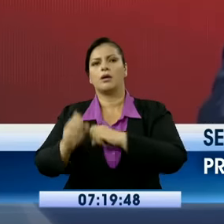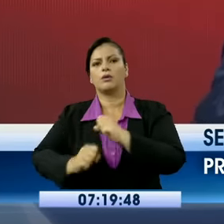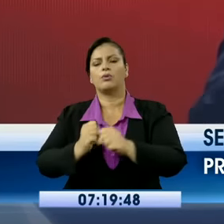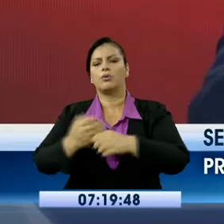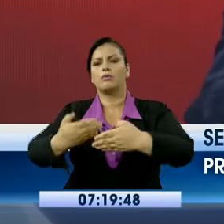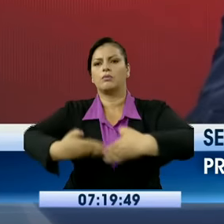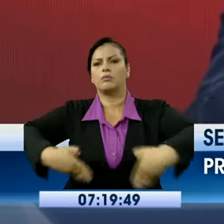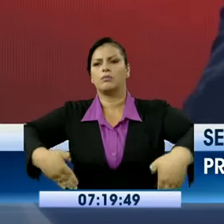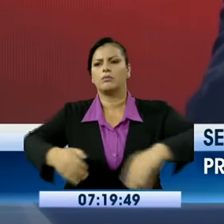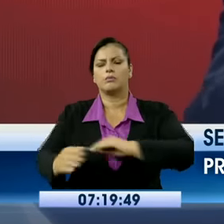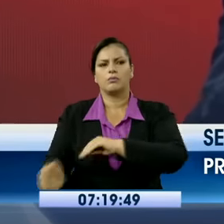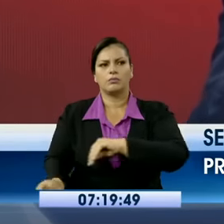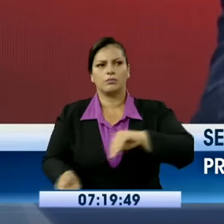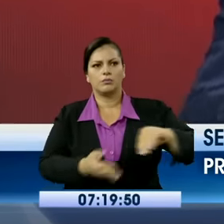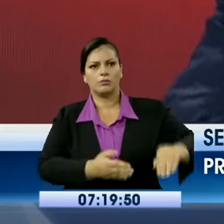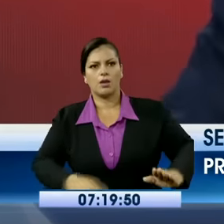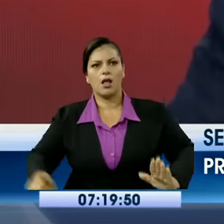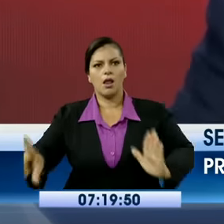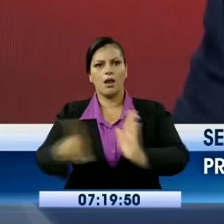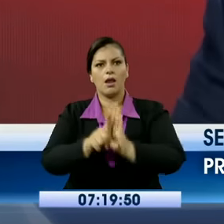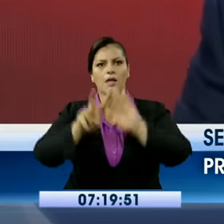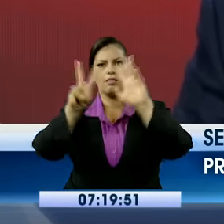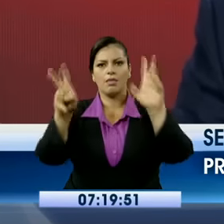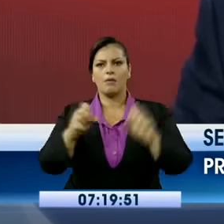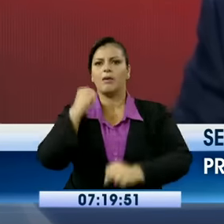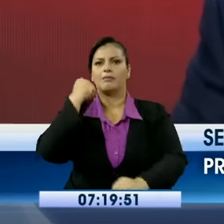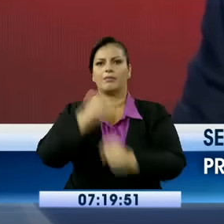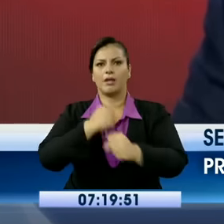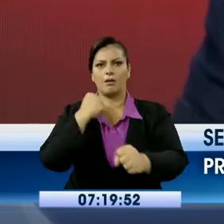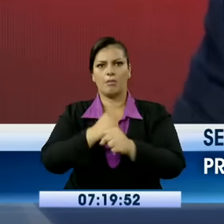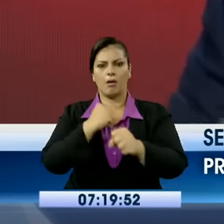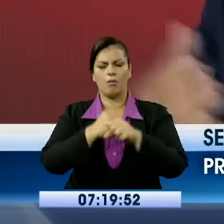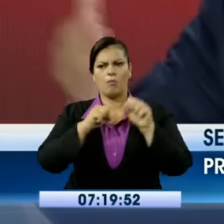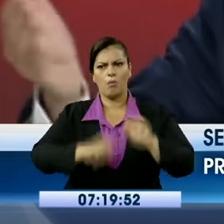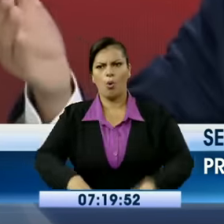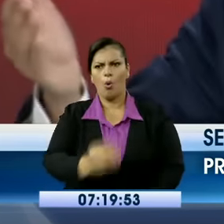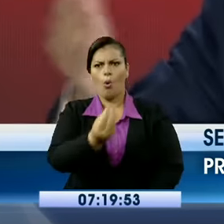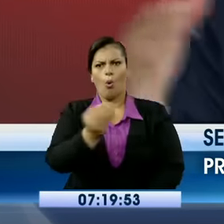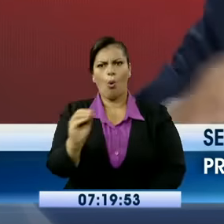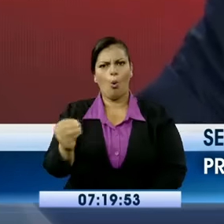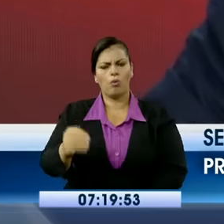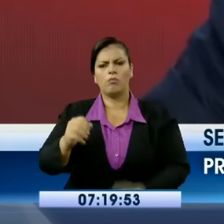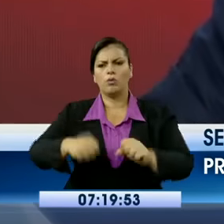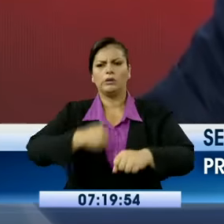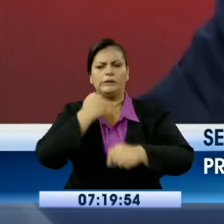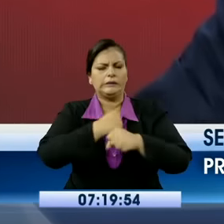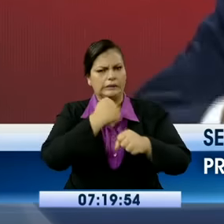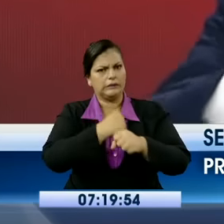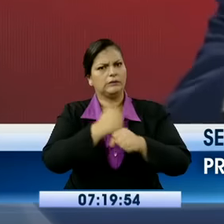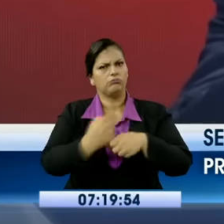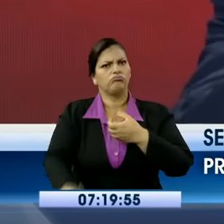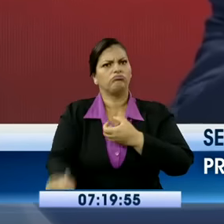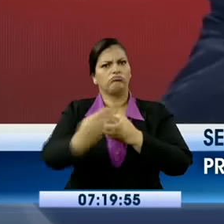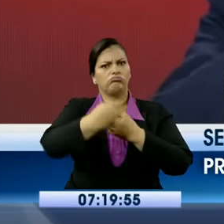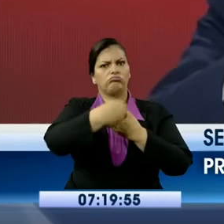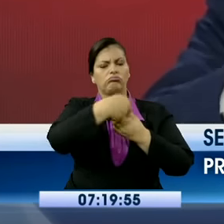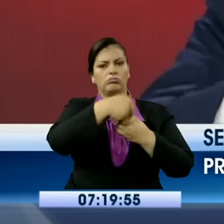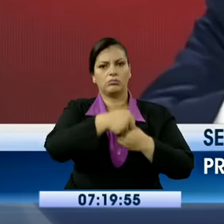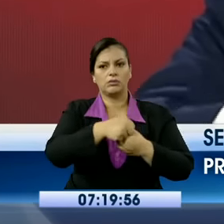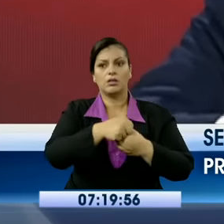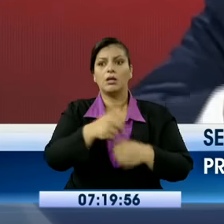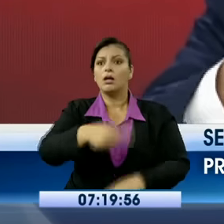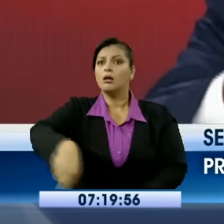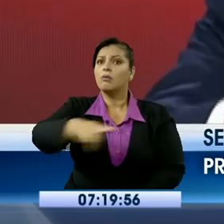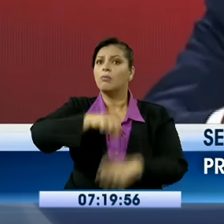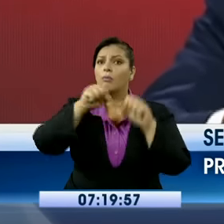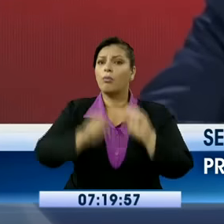Incentivando la ley del primer emprendimiento para que los jóvenes ecuatorianos no solo consigan un empleo, sino que tengan la oportunidad